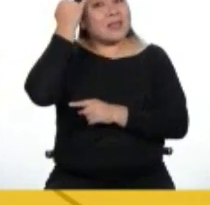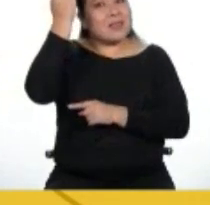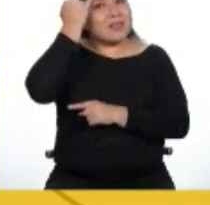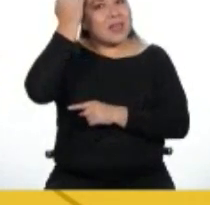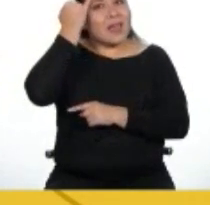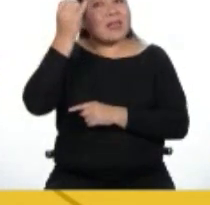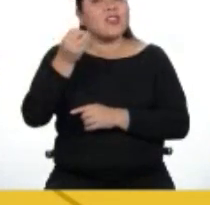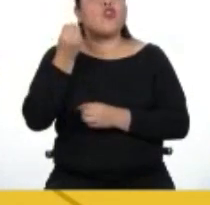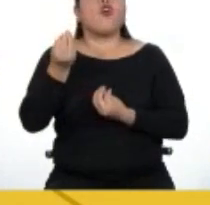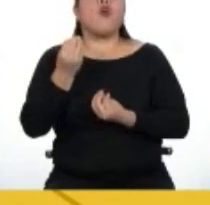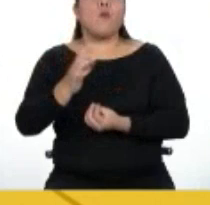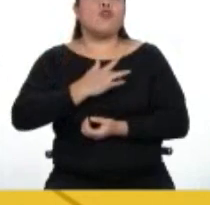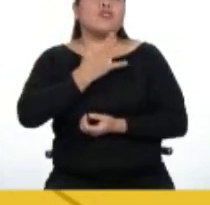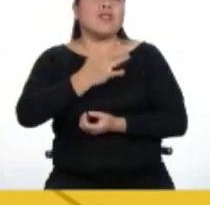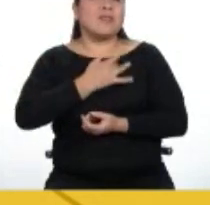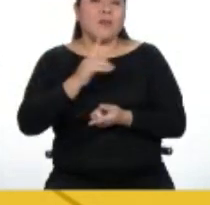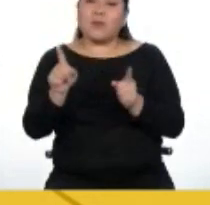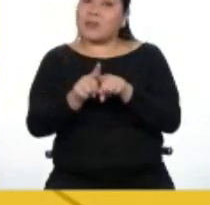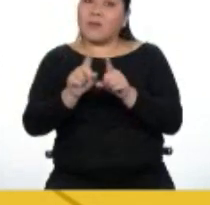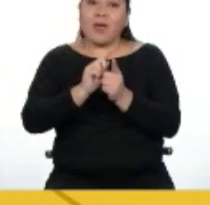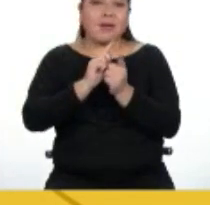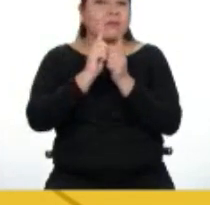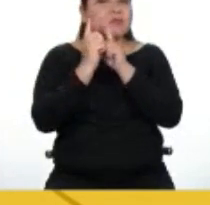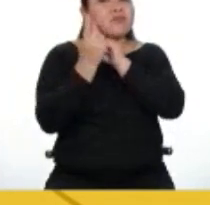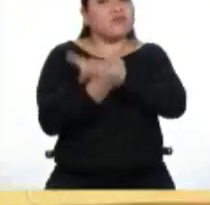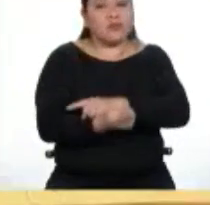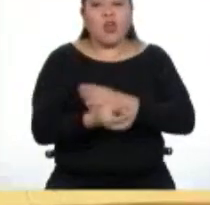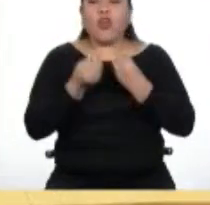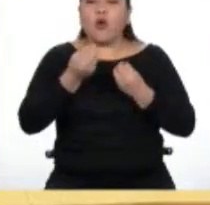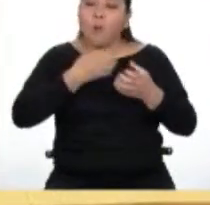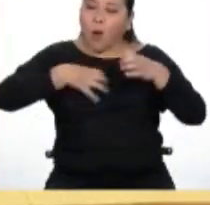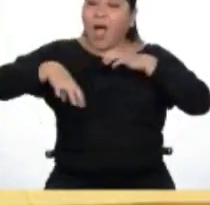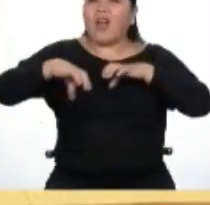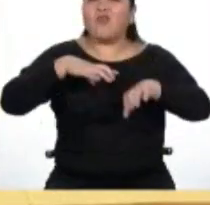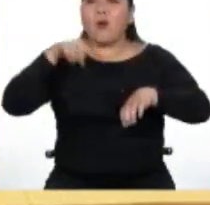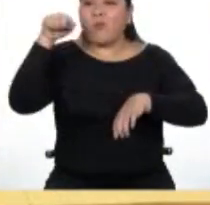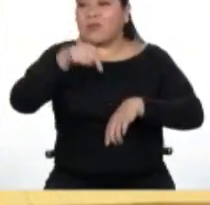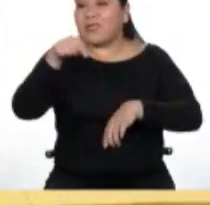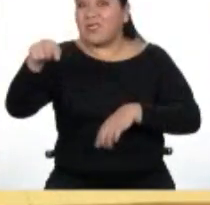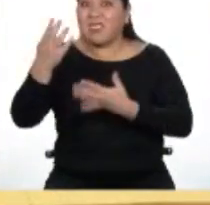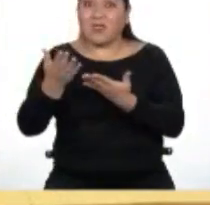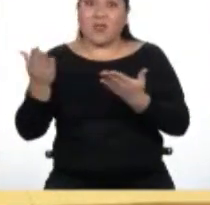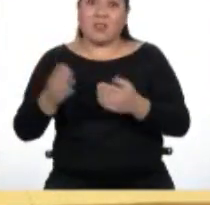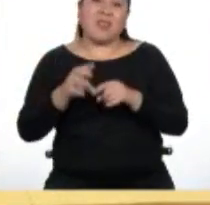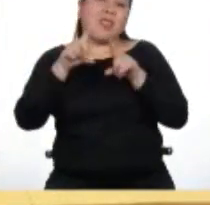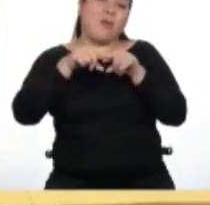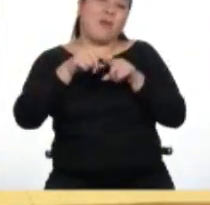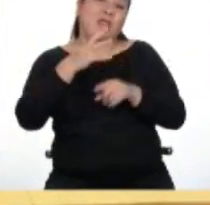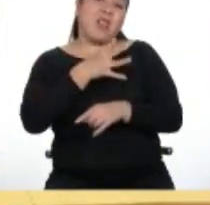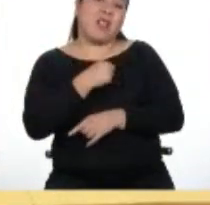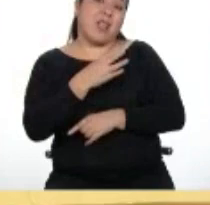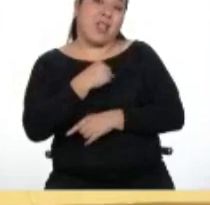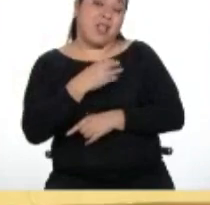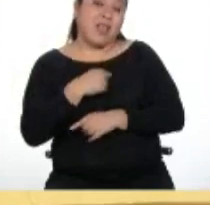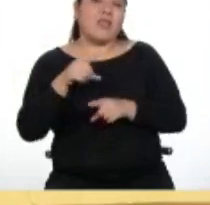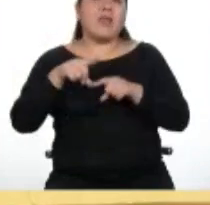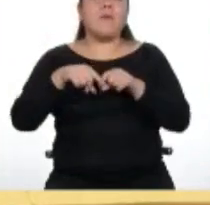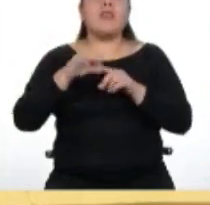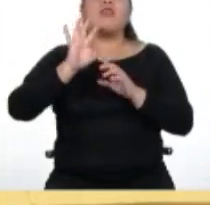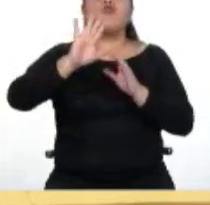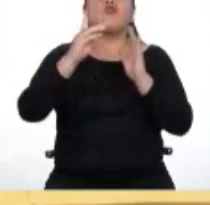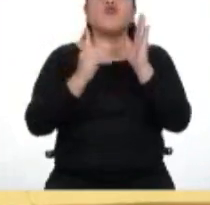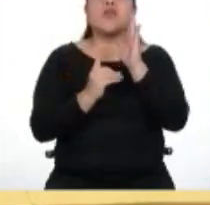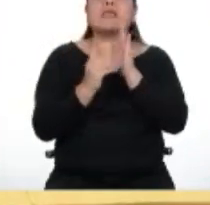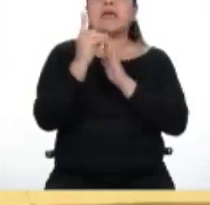y cómo reaccionamos frente a los estímulos. Esto dependerá de la edad y etapa de desarrollo